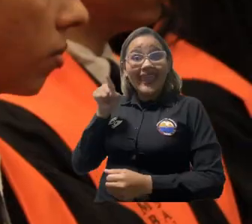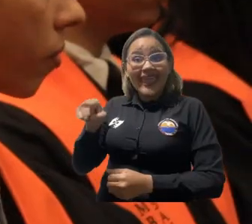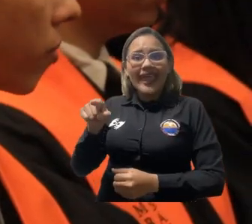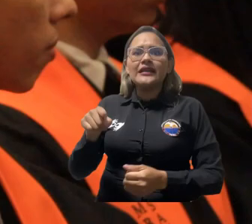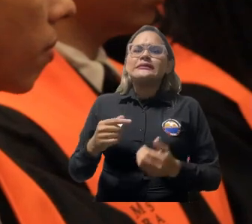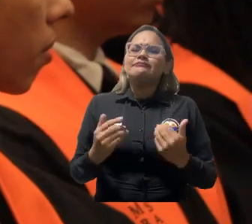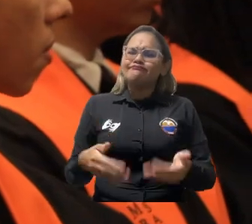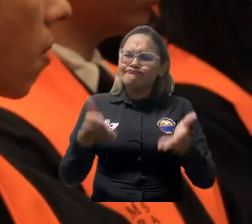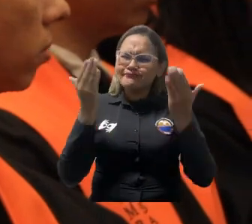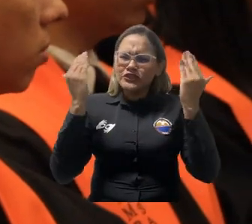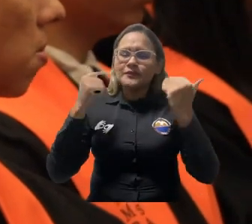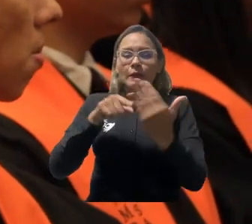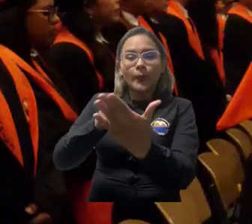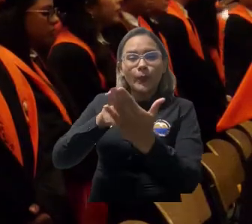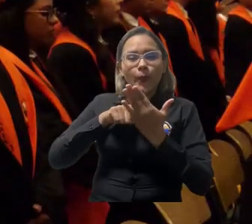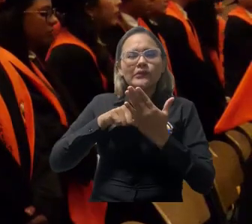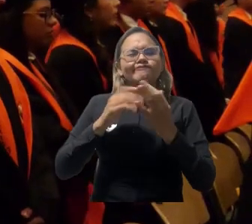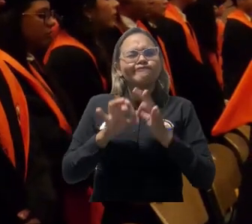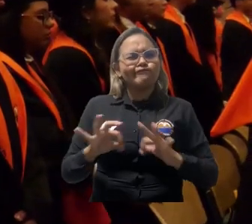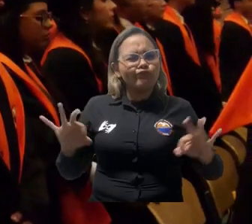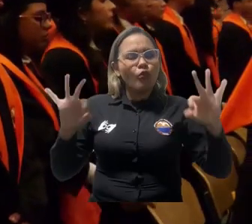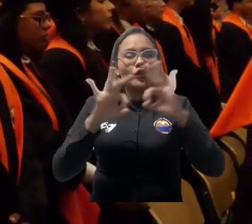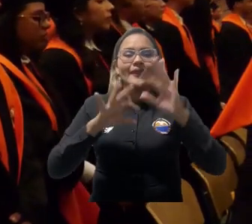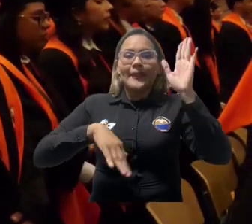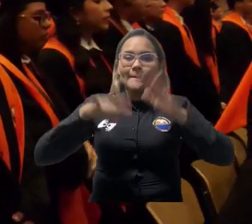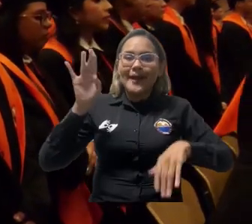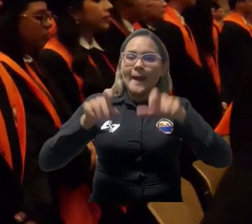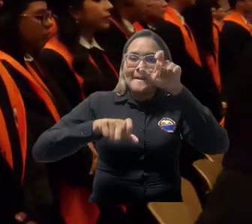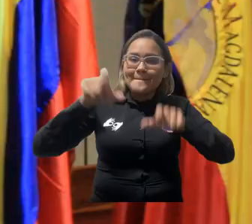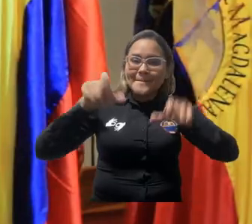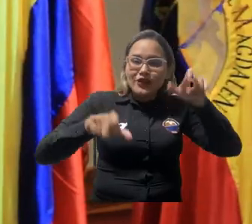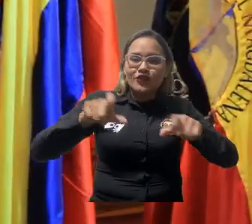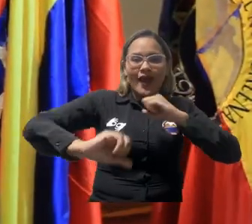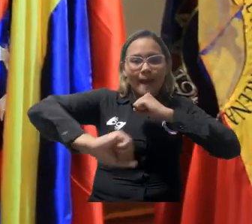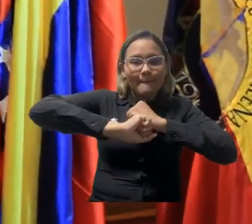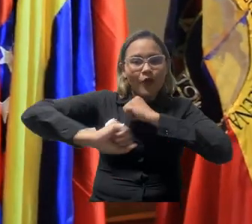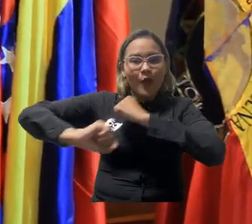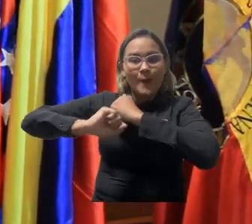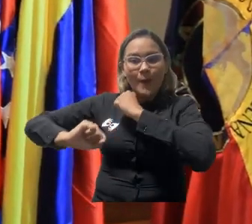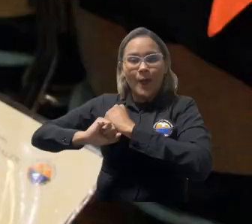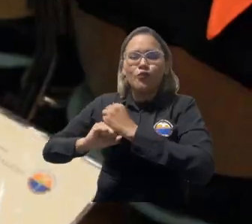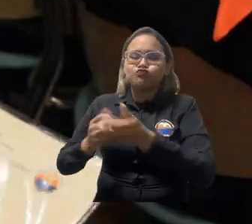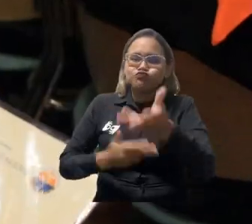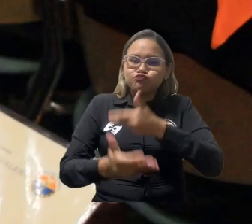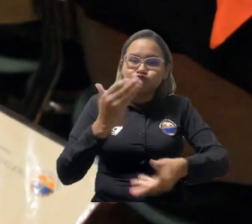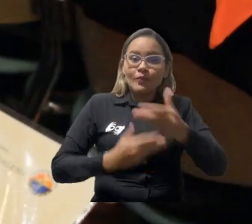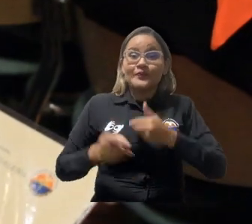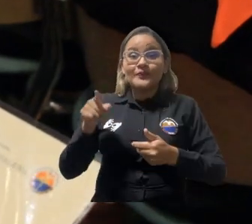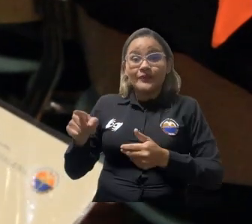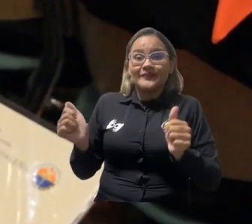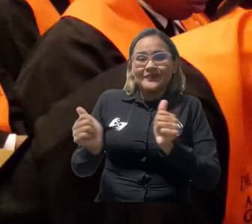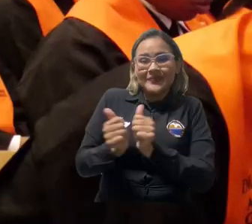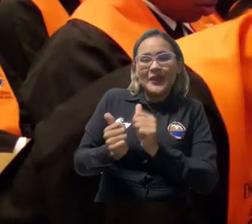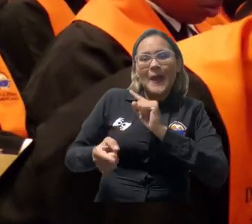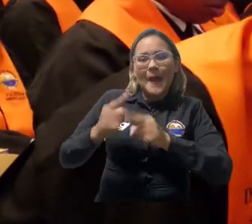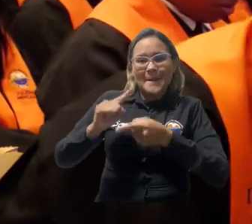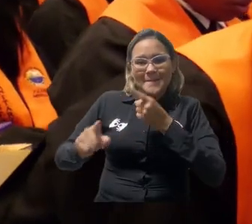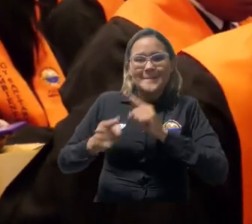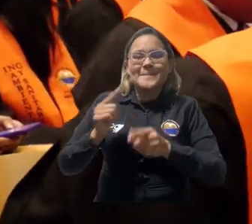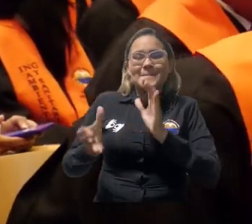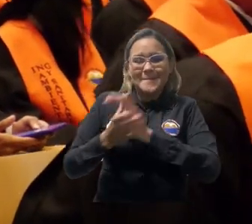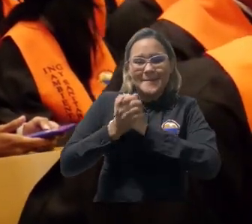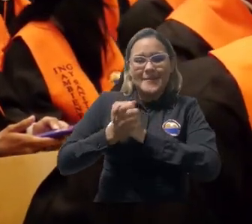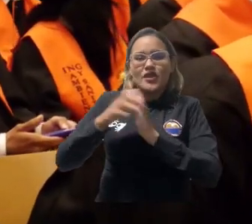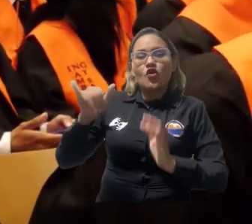Jaime Enrique también es muestra de la importancia de rodearse de personas que nos deseen lo mejor. El apoyo de su amigo,